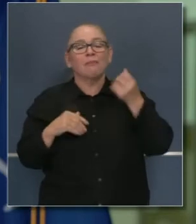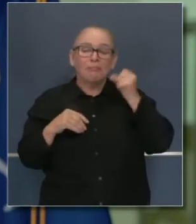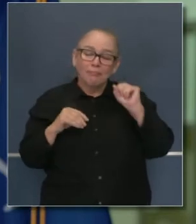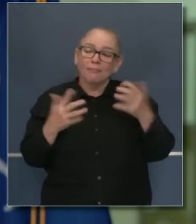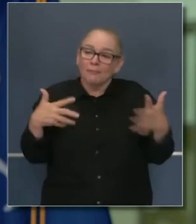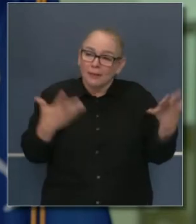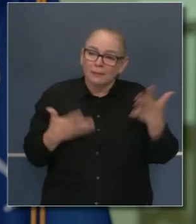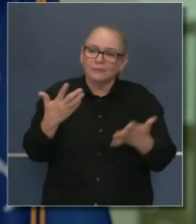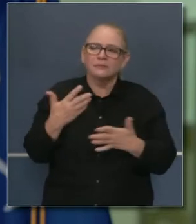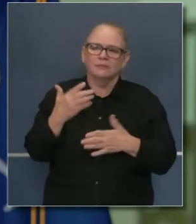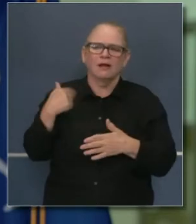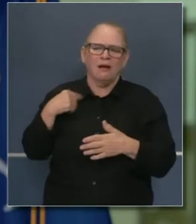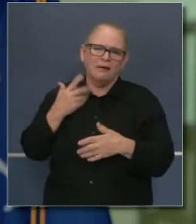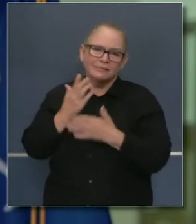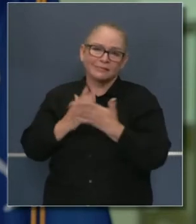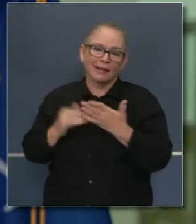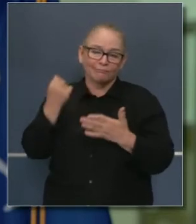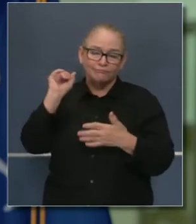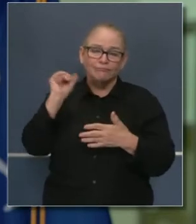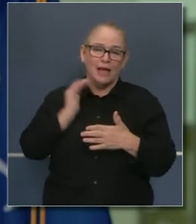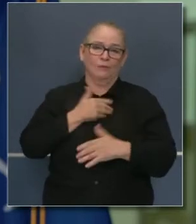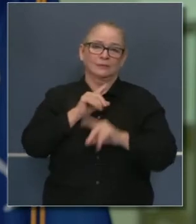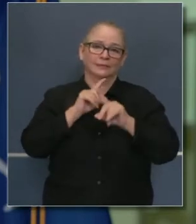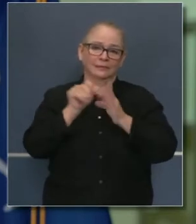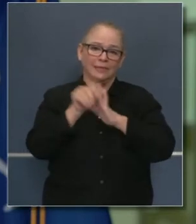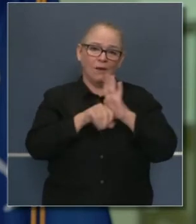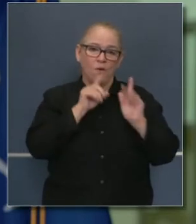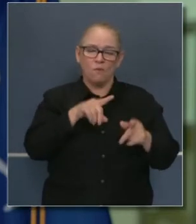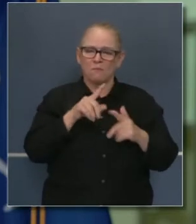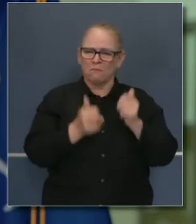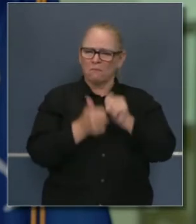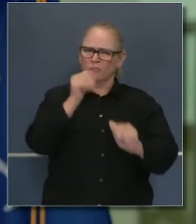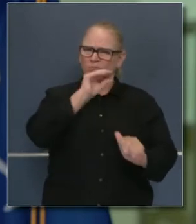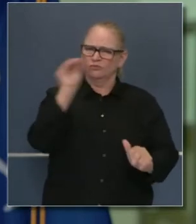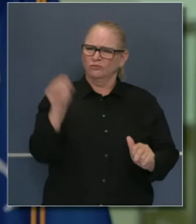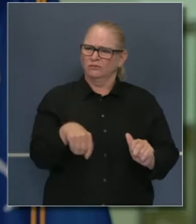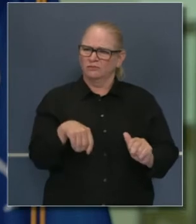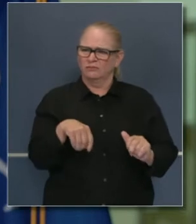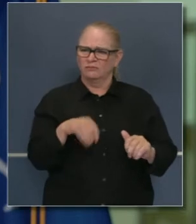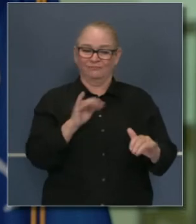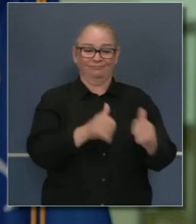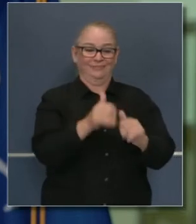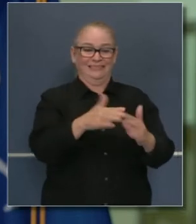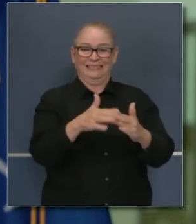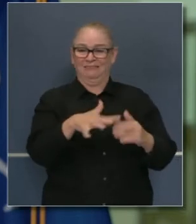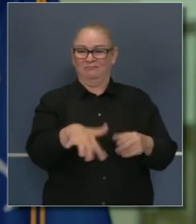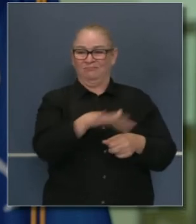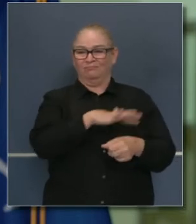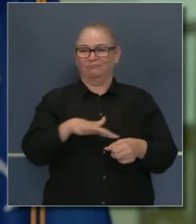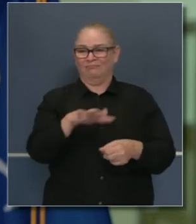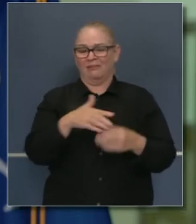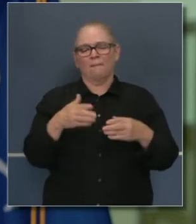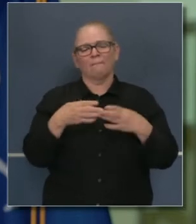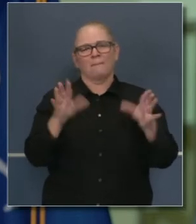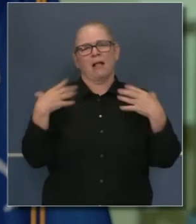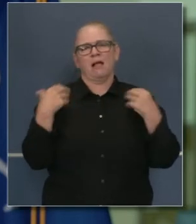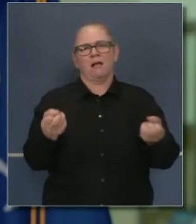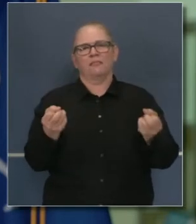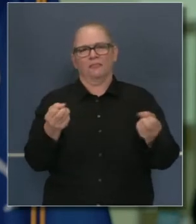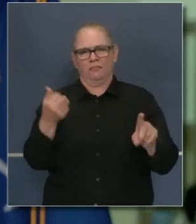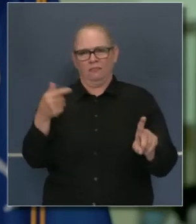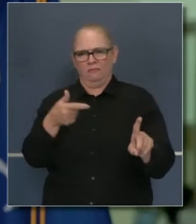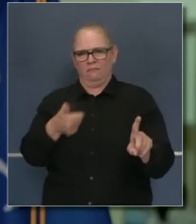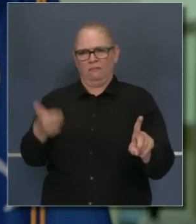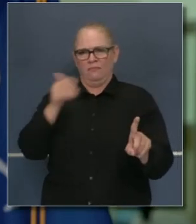en cada caso. En muchos de estos casos, quiero agradecer a los oficiales de salud y los líderes del condado locales por su